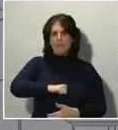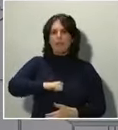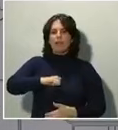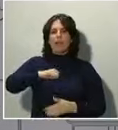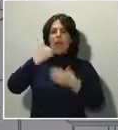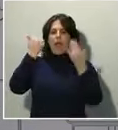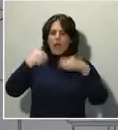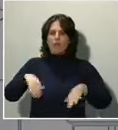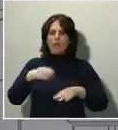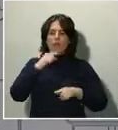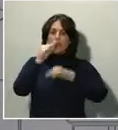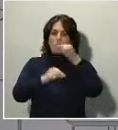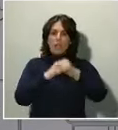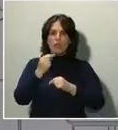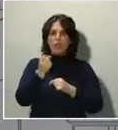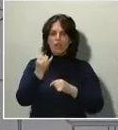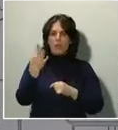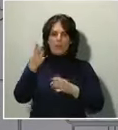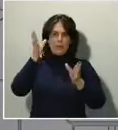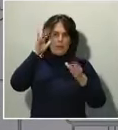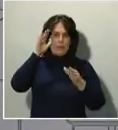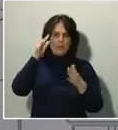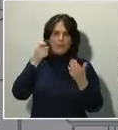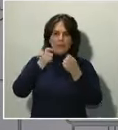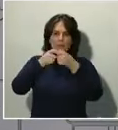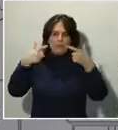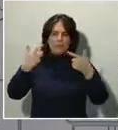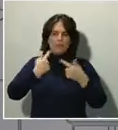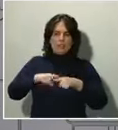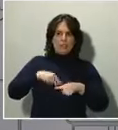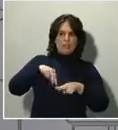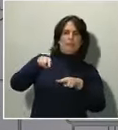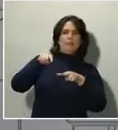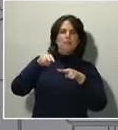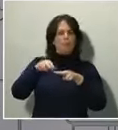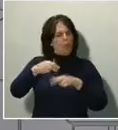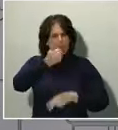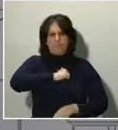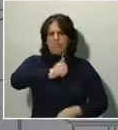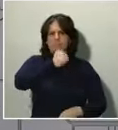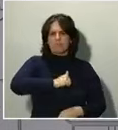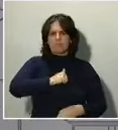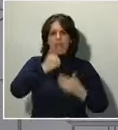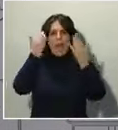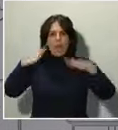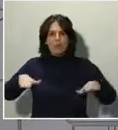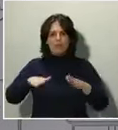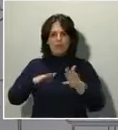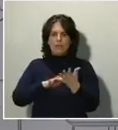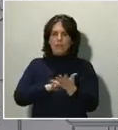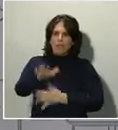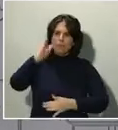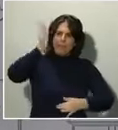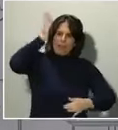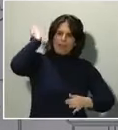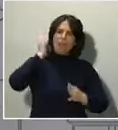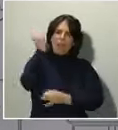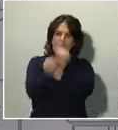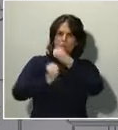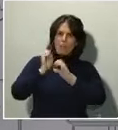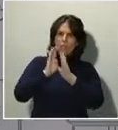resistiremos. Aunque nos preocupe el impacto económico, que sin duda alguna nos preocupa y nos ocupa, resistiremos.